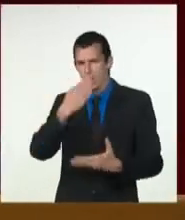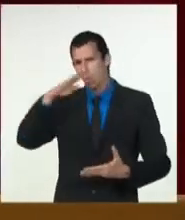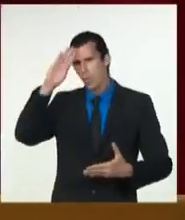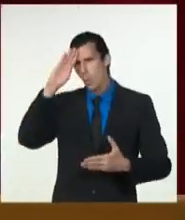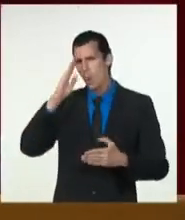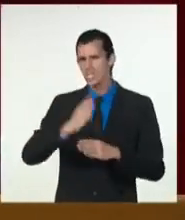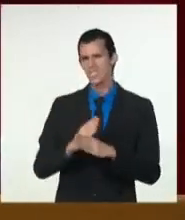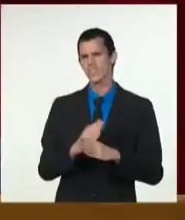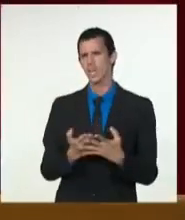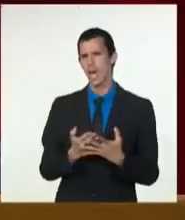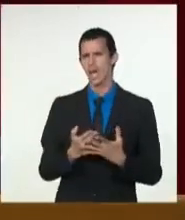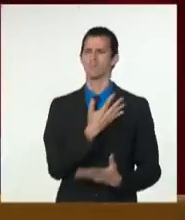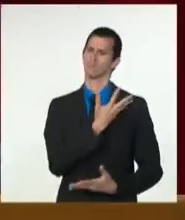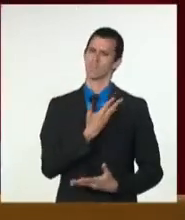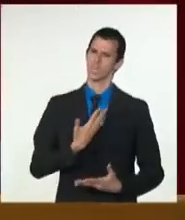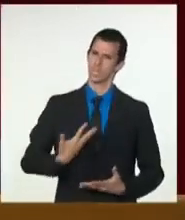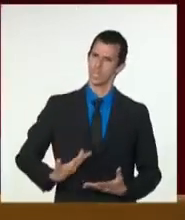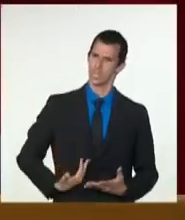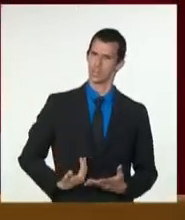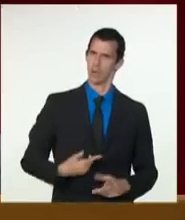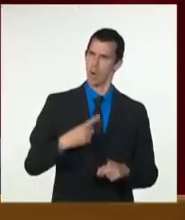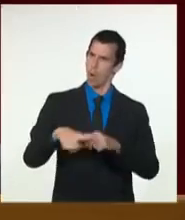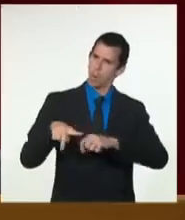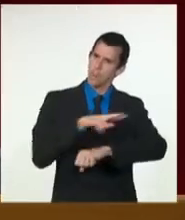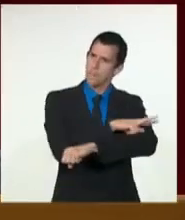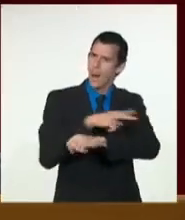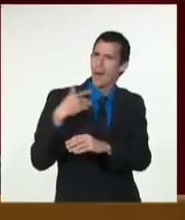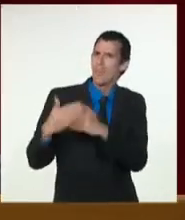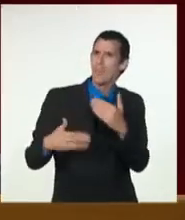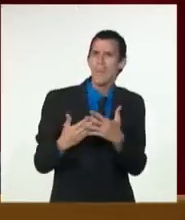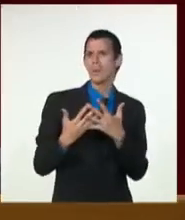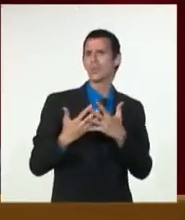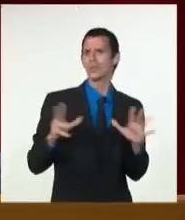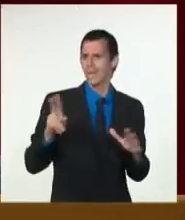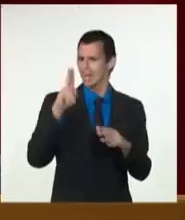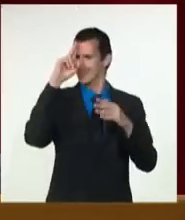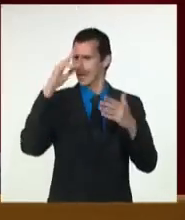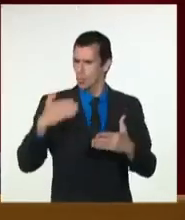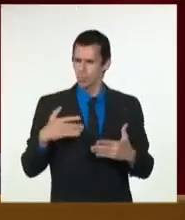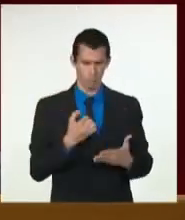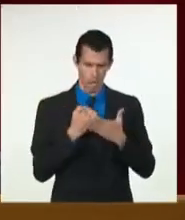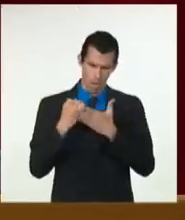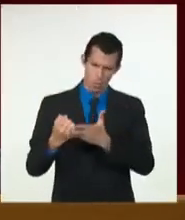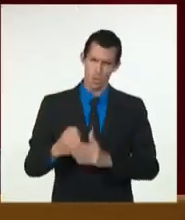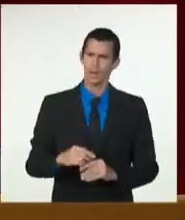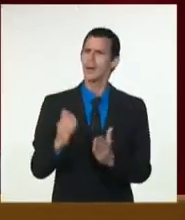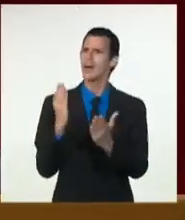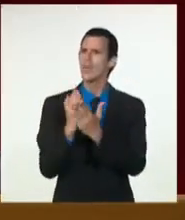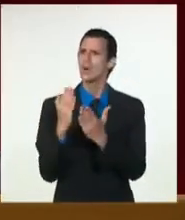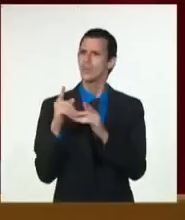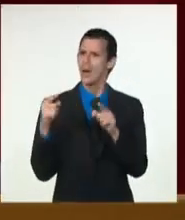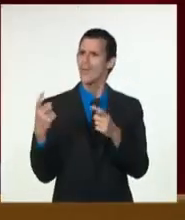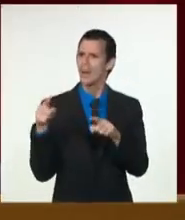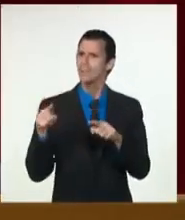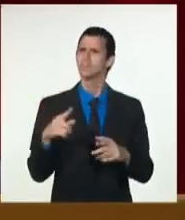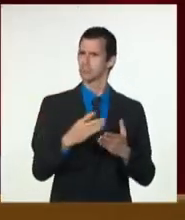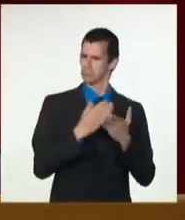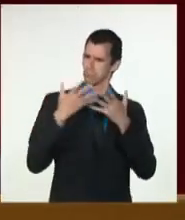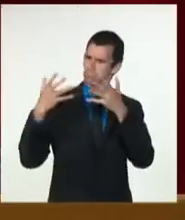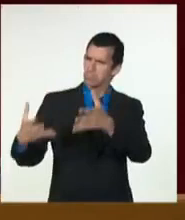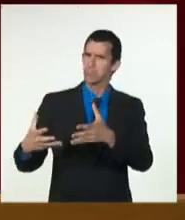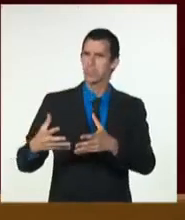intergubernamentales, tuvimos la oportunidad de reunirnos directamente en cada sitio con cubanos que viven en esos países